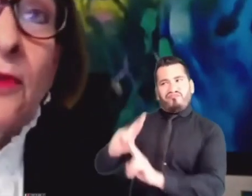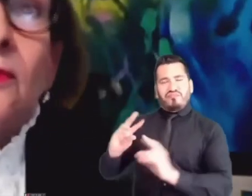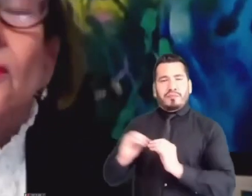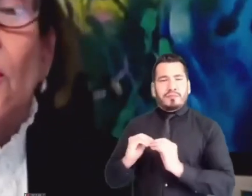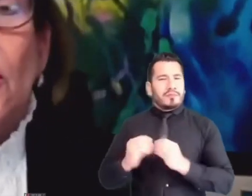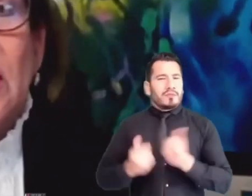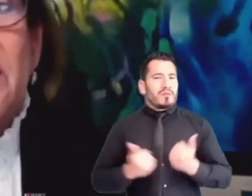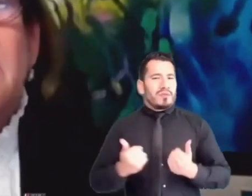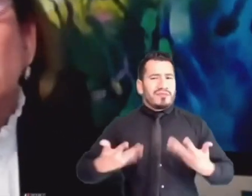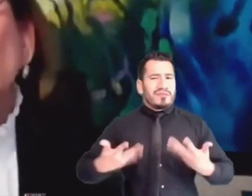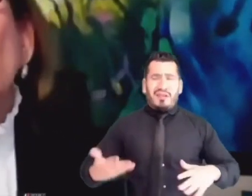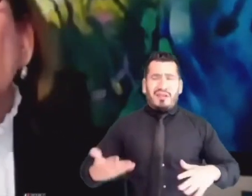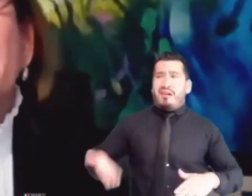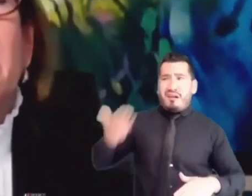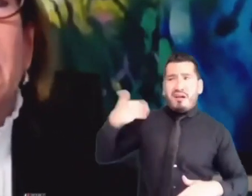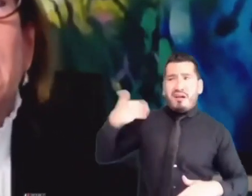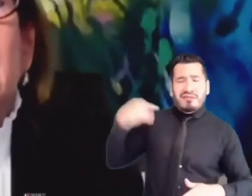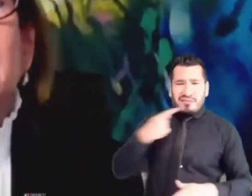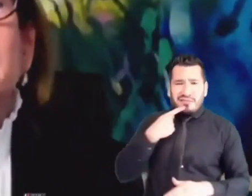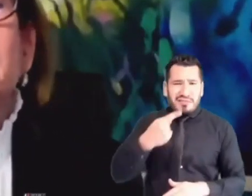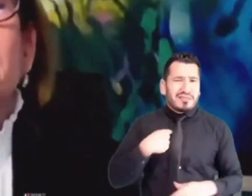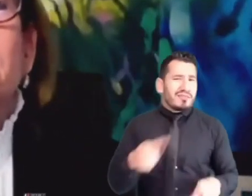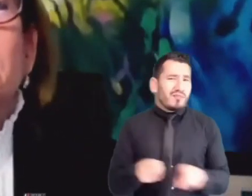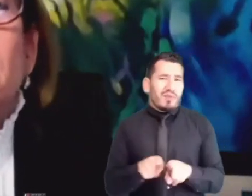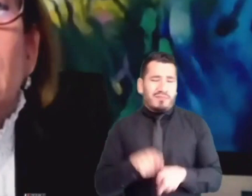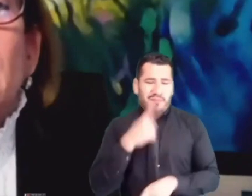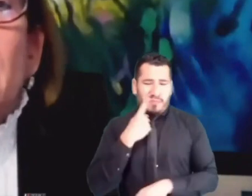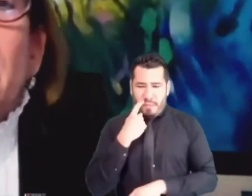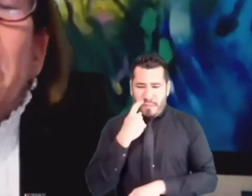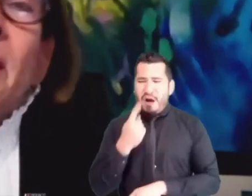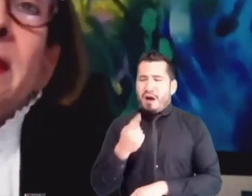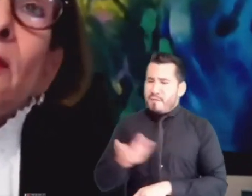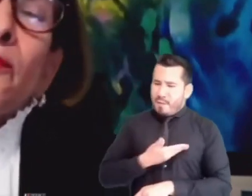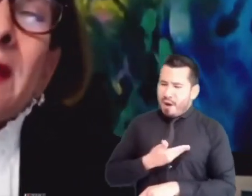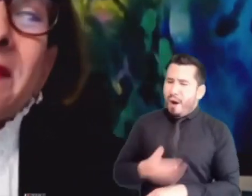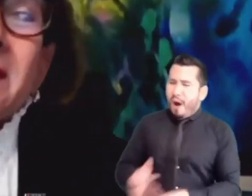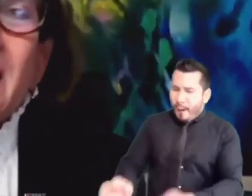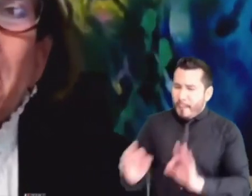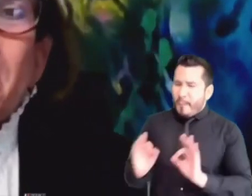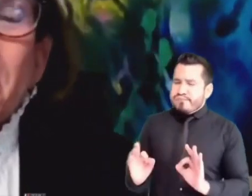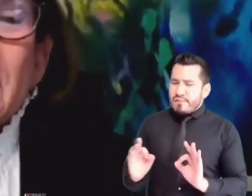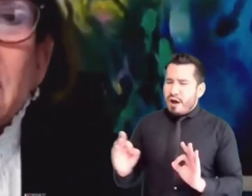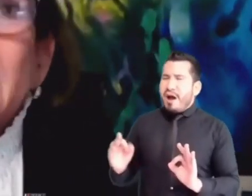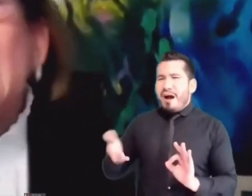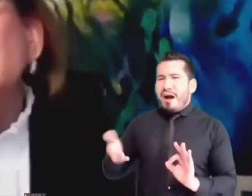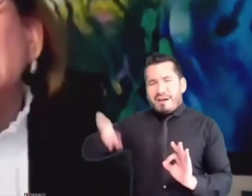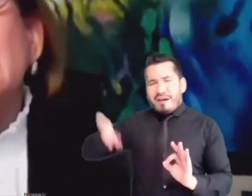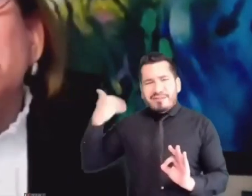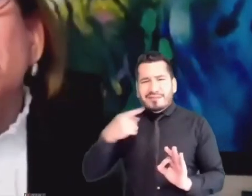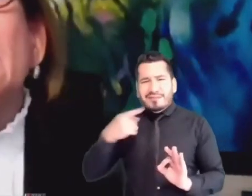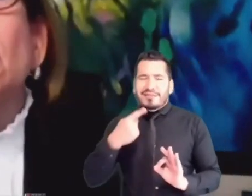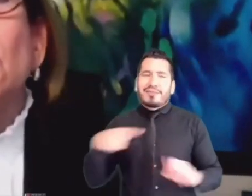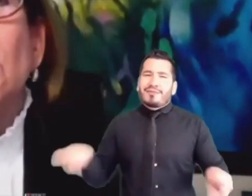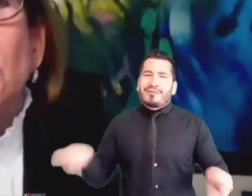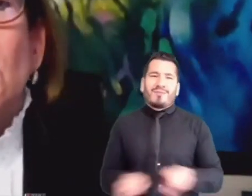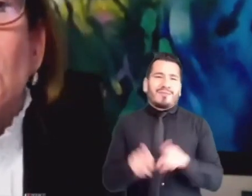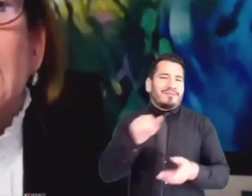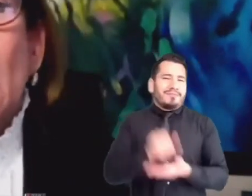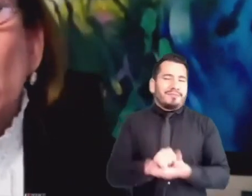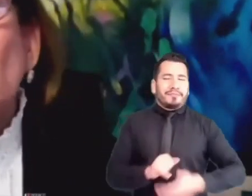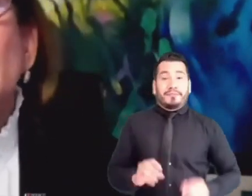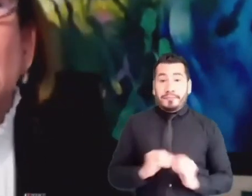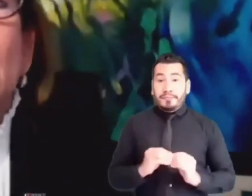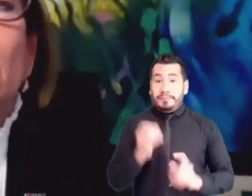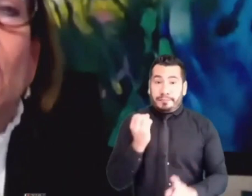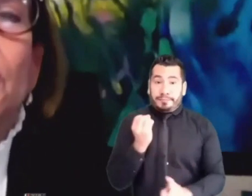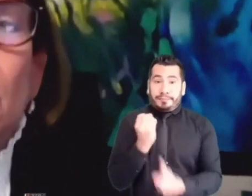antaño como lo que debía ser un buen padre de familia. Pero miren ustedes, es tan grande el impacto que